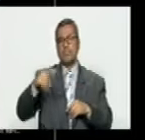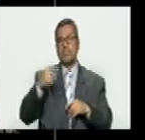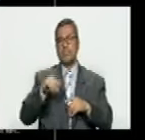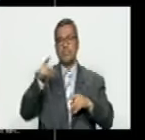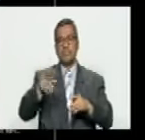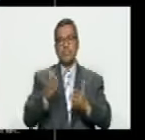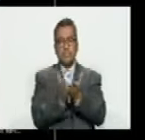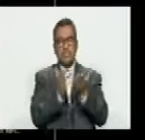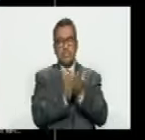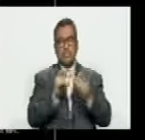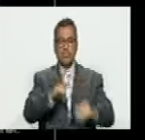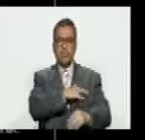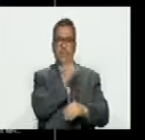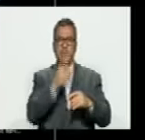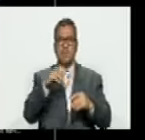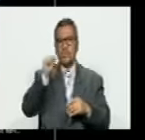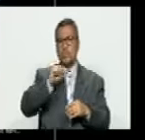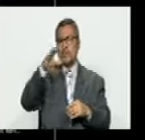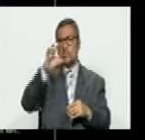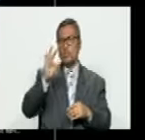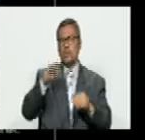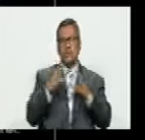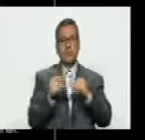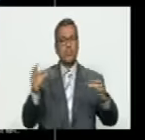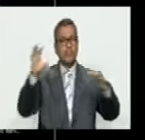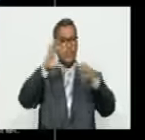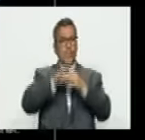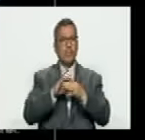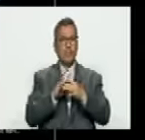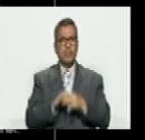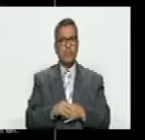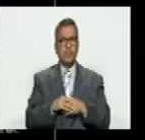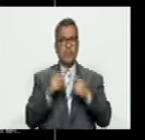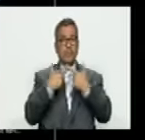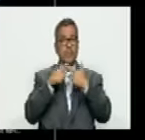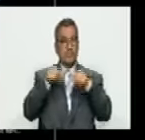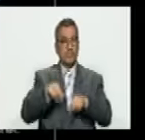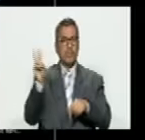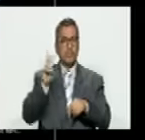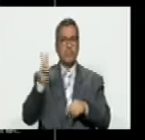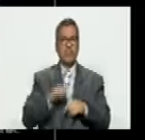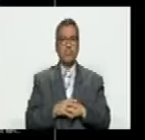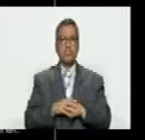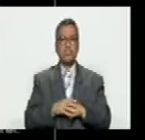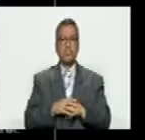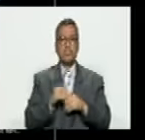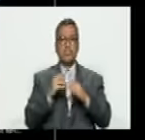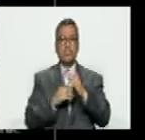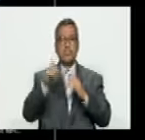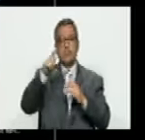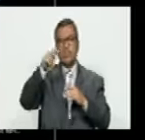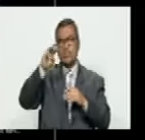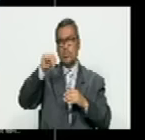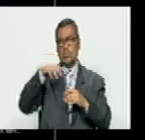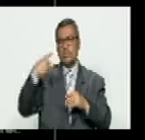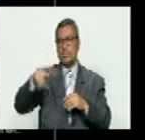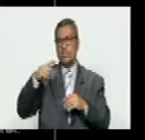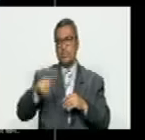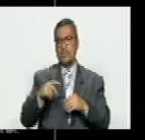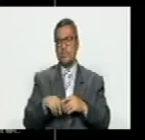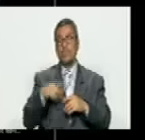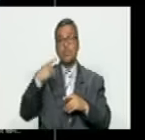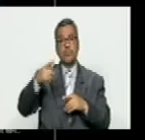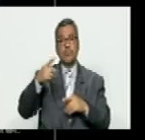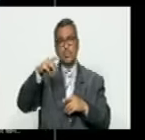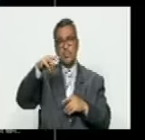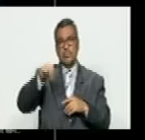académicos de la Universidad de Stanford todos unidos con por la libertad en Venezuela Financial Times en el medio y a la derecha en la esquina derecha